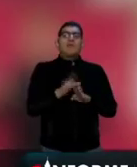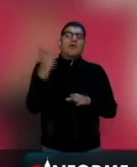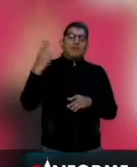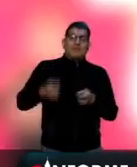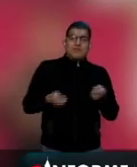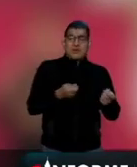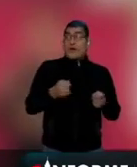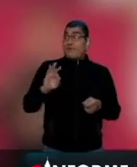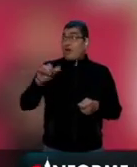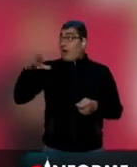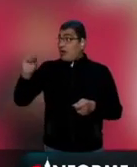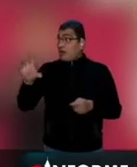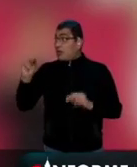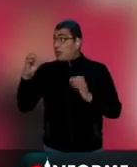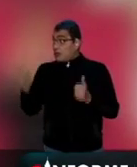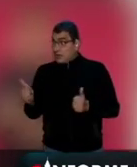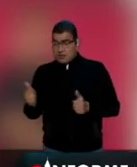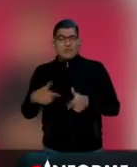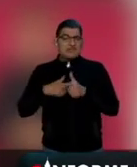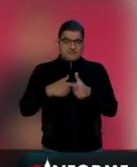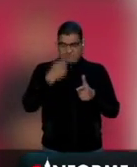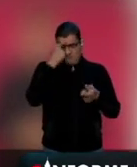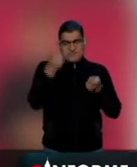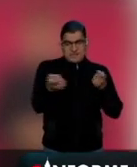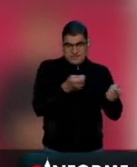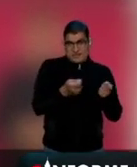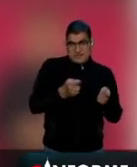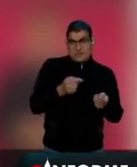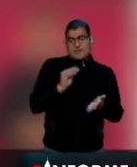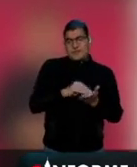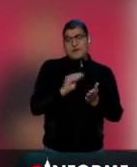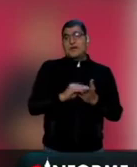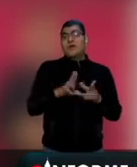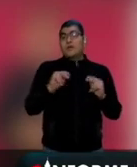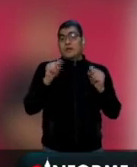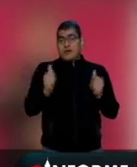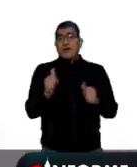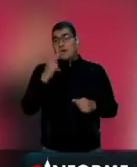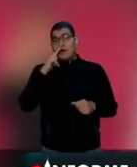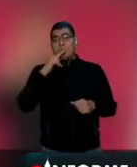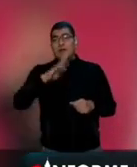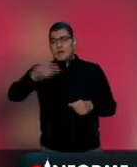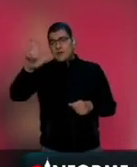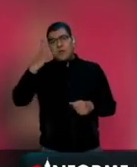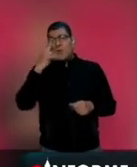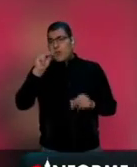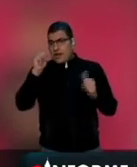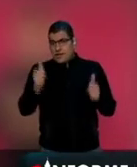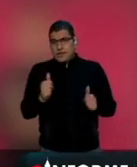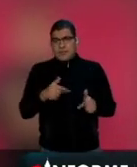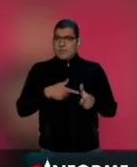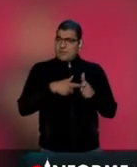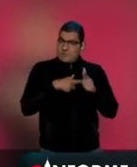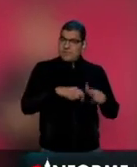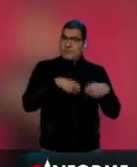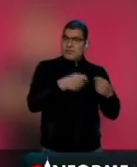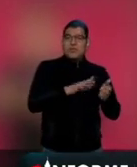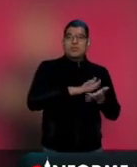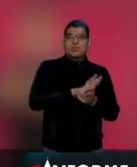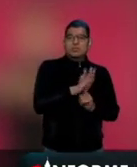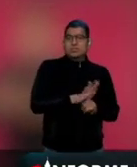Franco, pero sigue el franquismo. Ya no está Hitler, pero sigue la